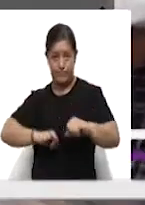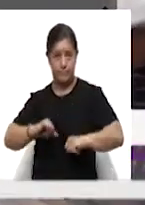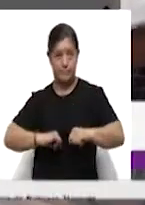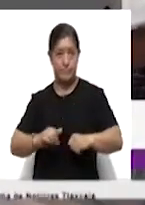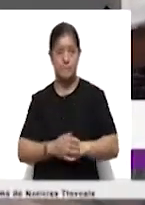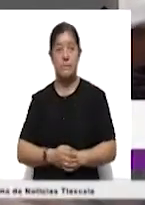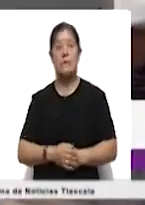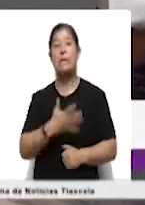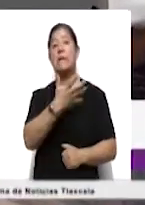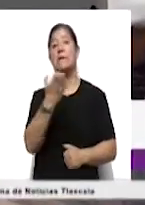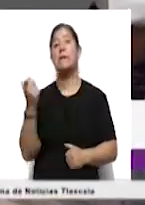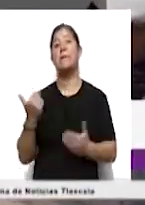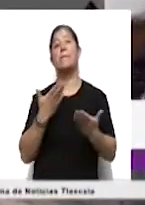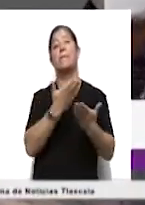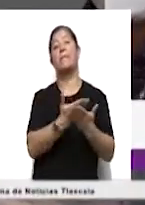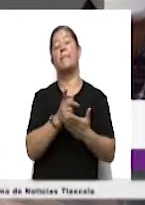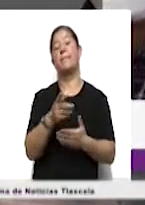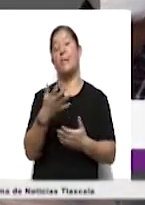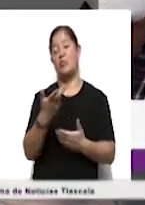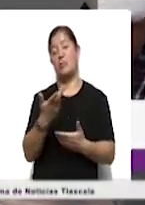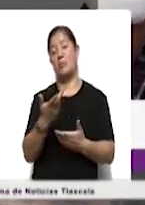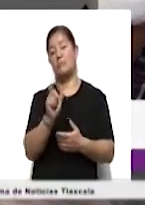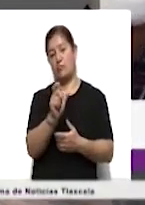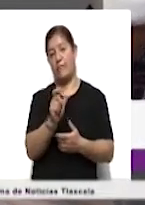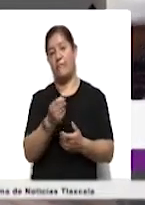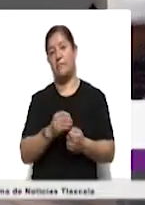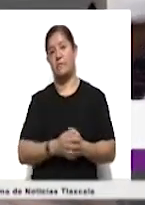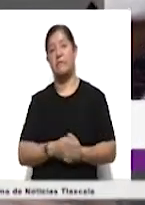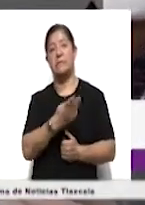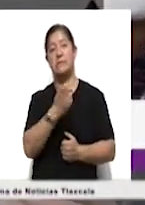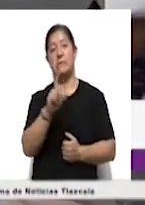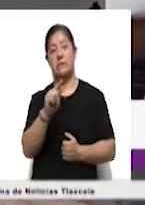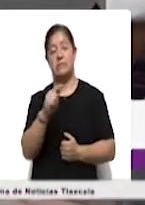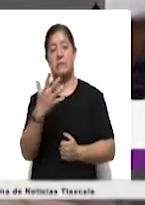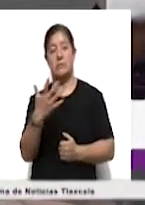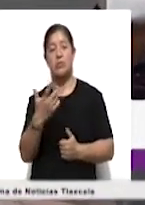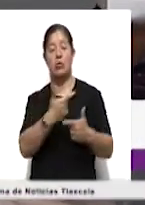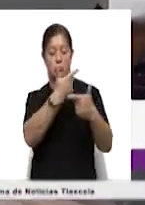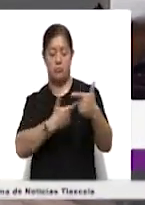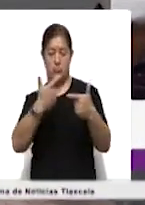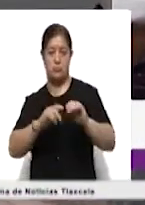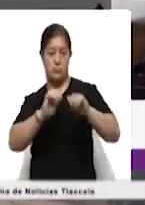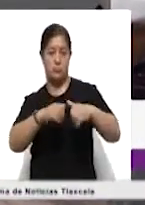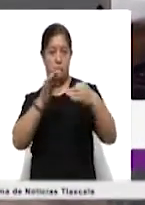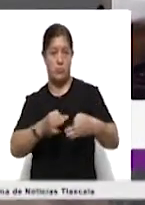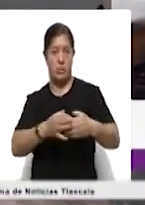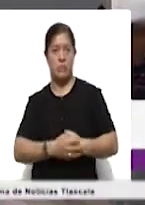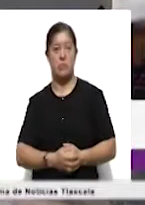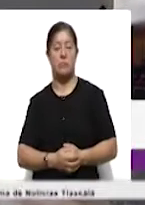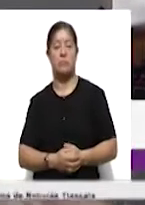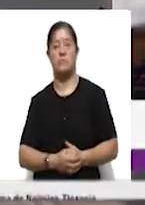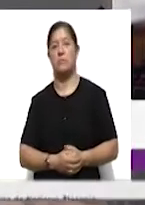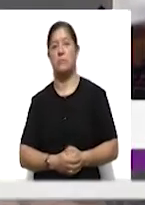los 500 que solicitaron una preficha, 365 concretaron su registro y el día de hoy están